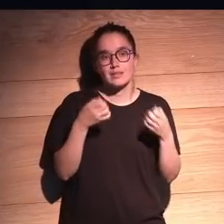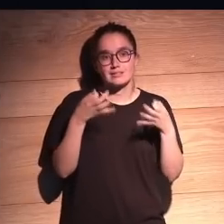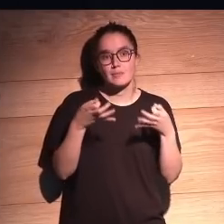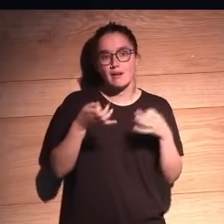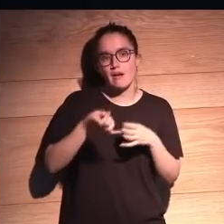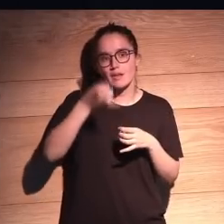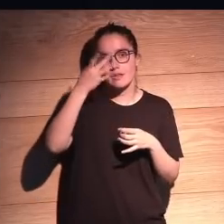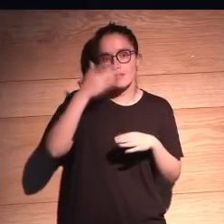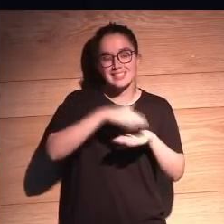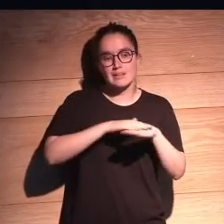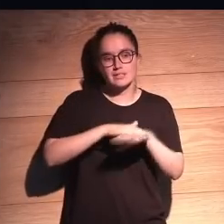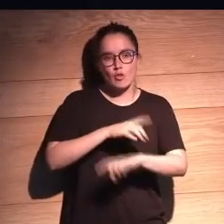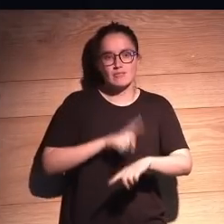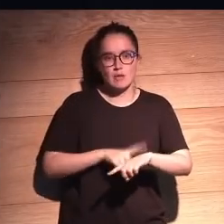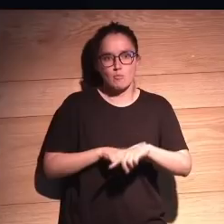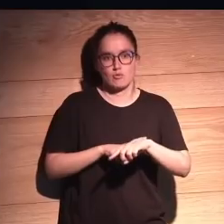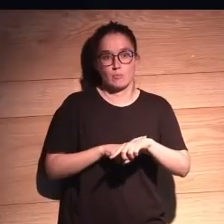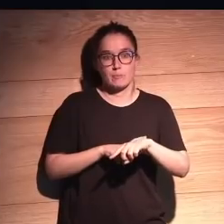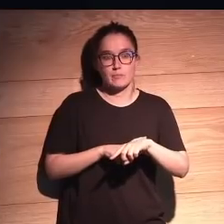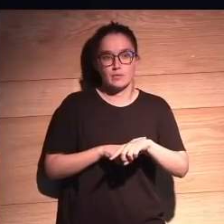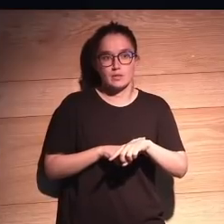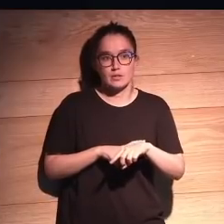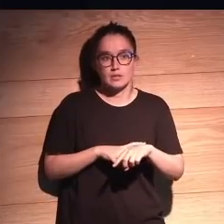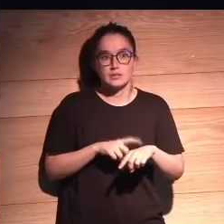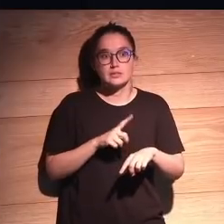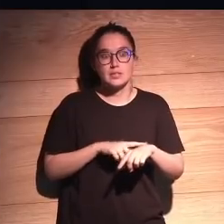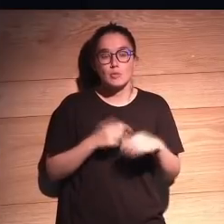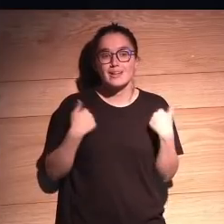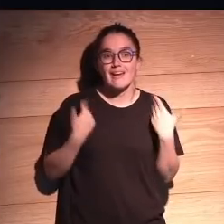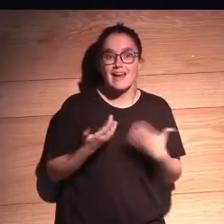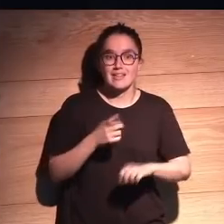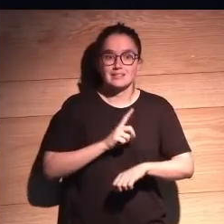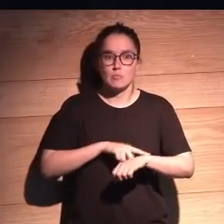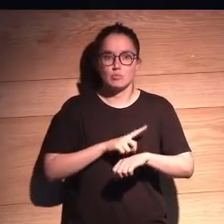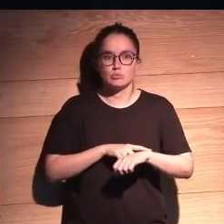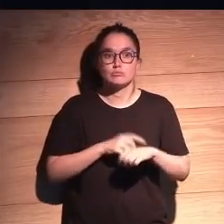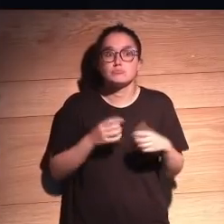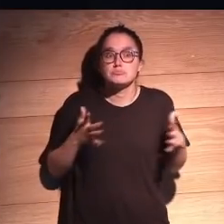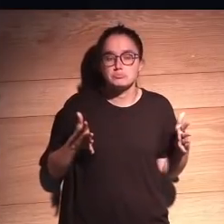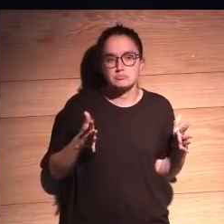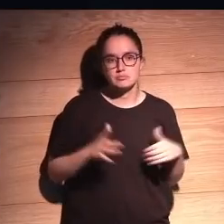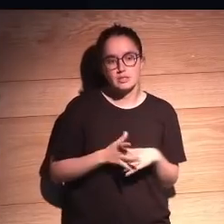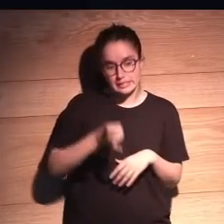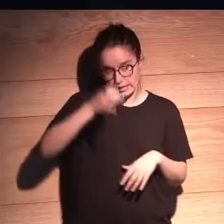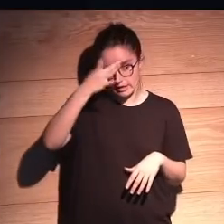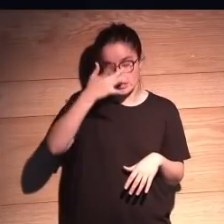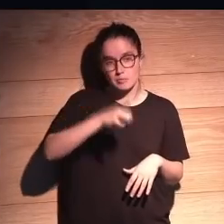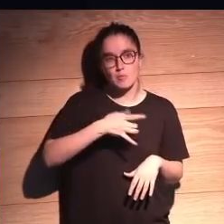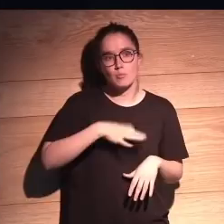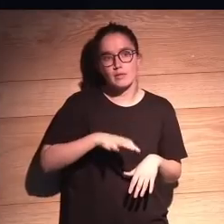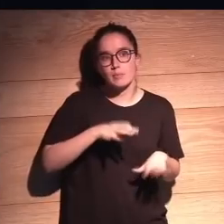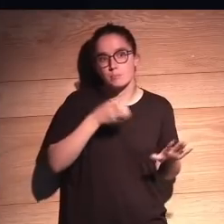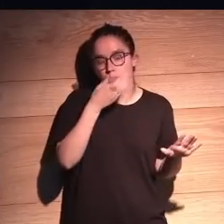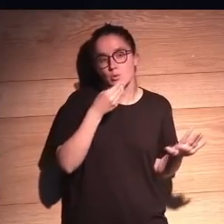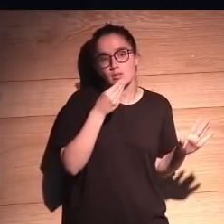de que esté basado en tiempo el tiempo te regala tiempo en fin esa idea también puede ser muy